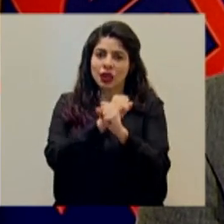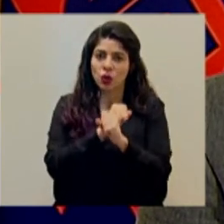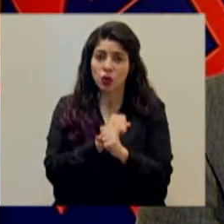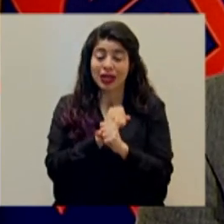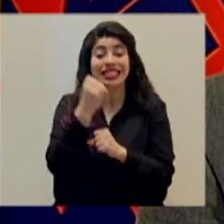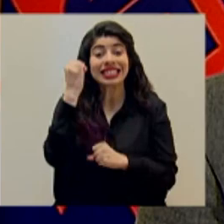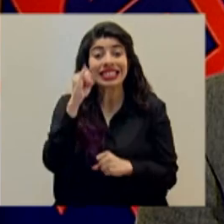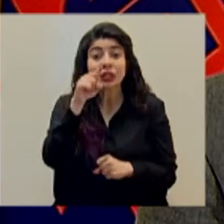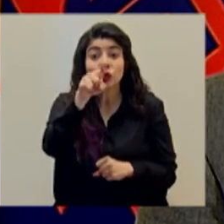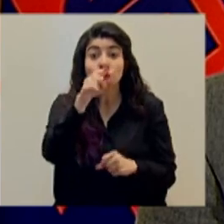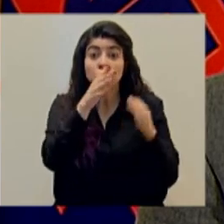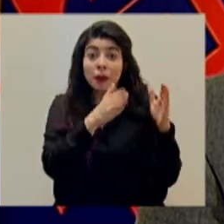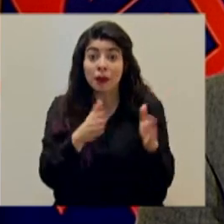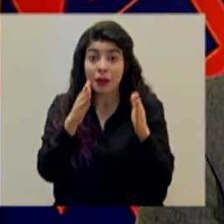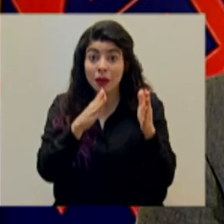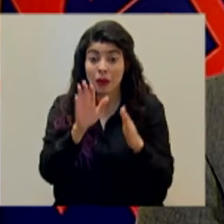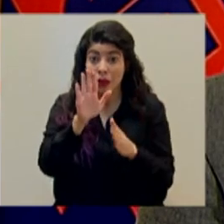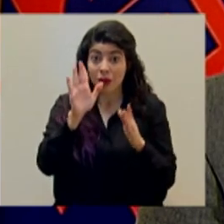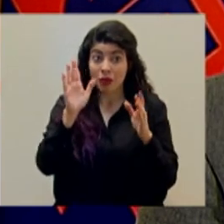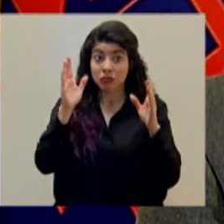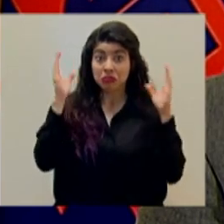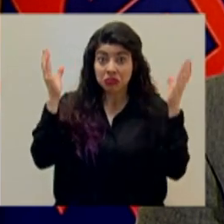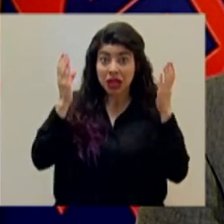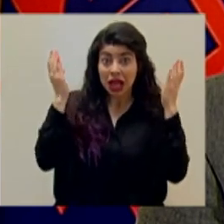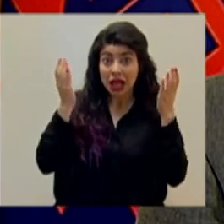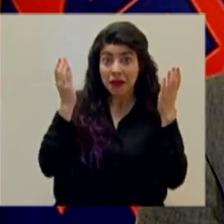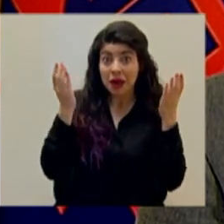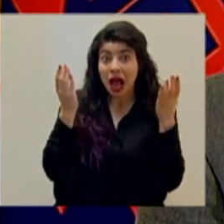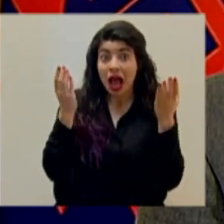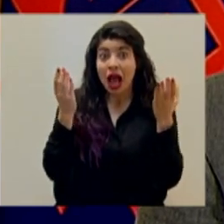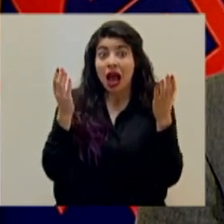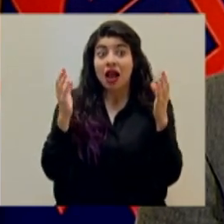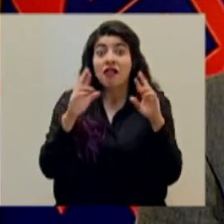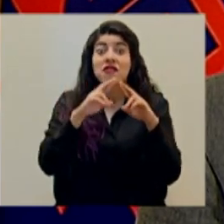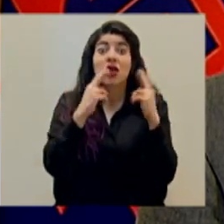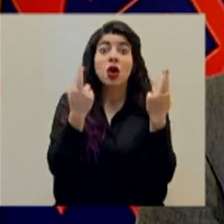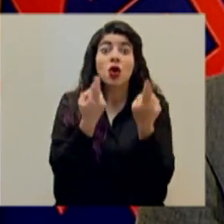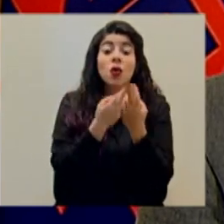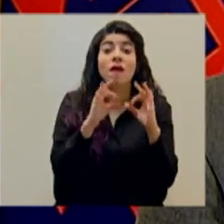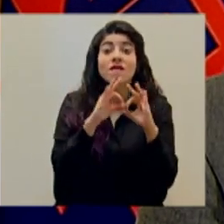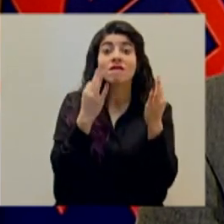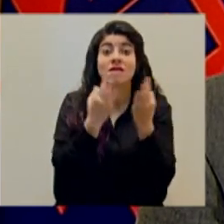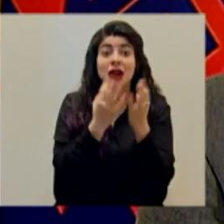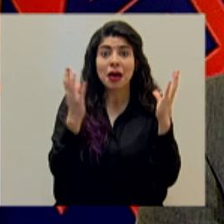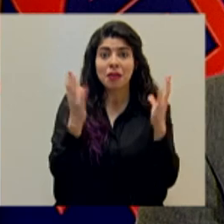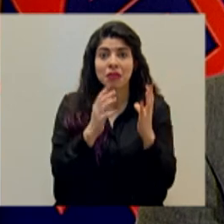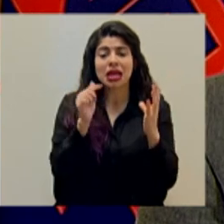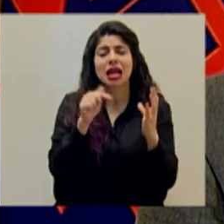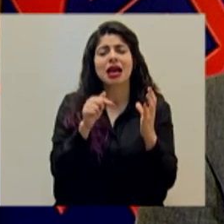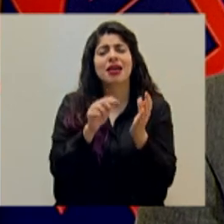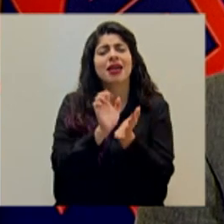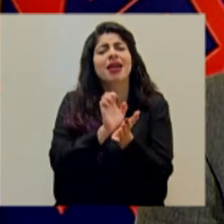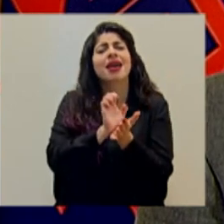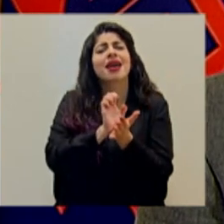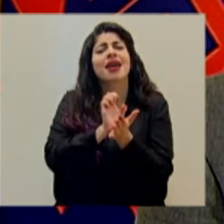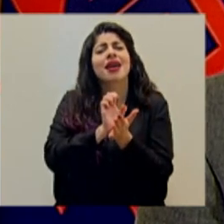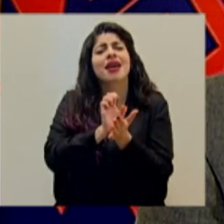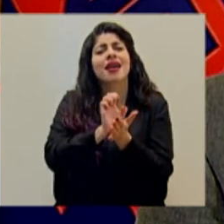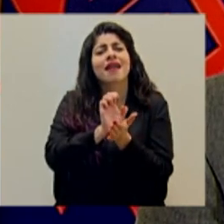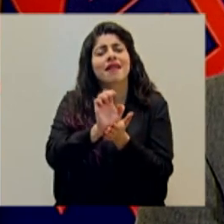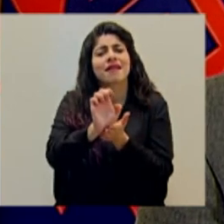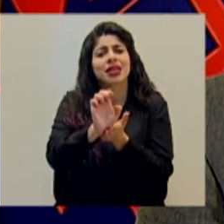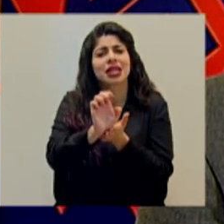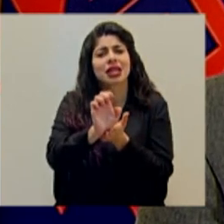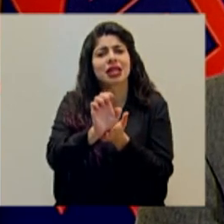Si organiza una celebración y reuniones familiares, evite que